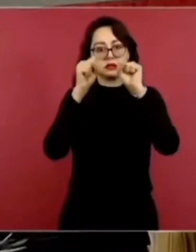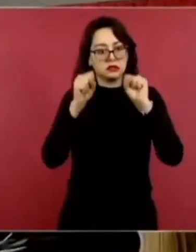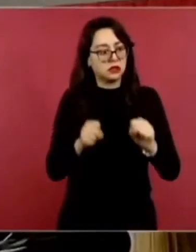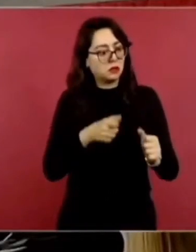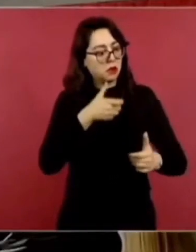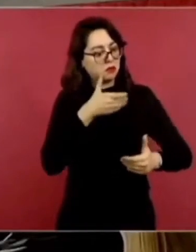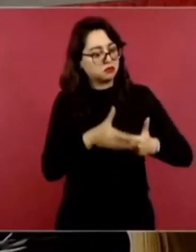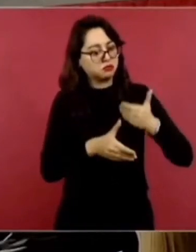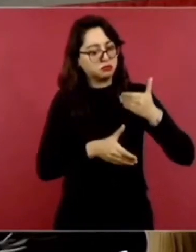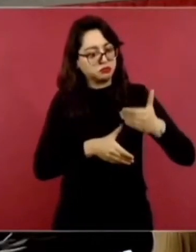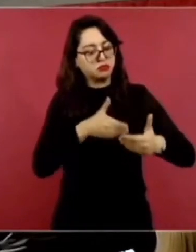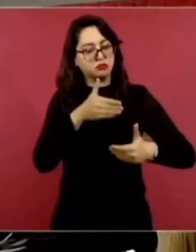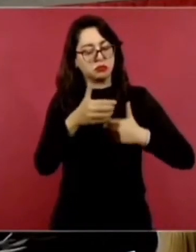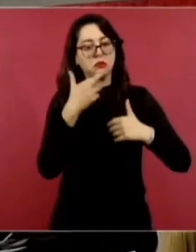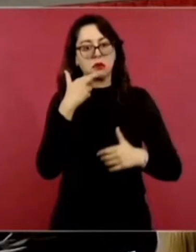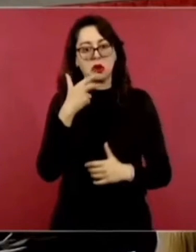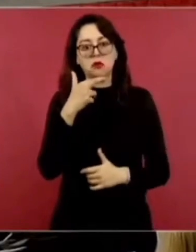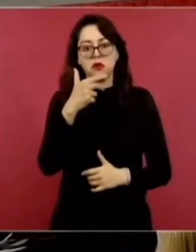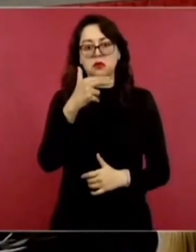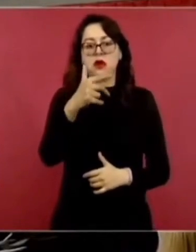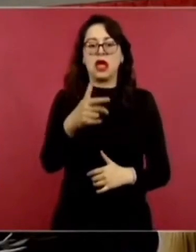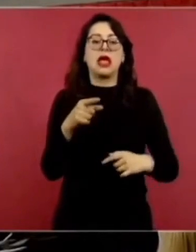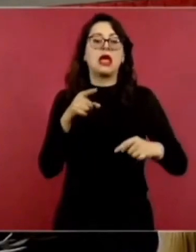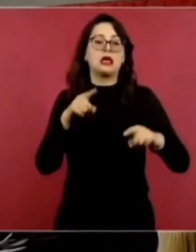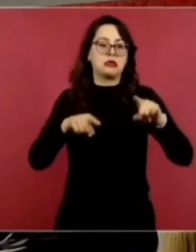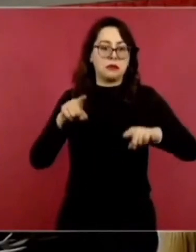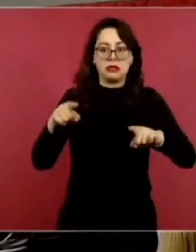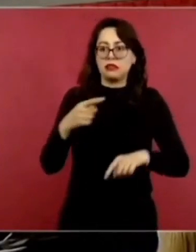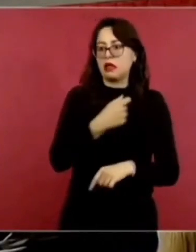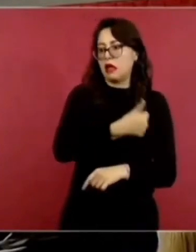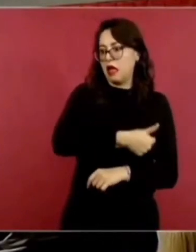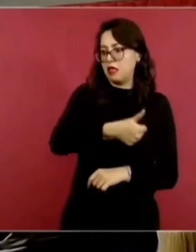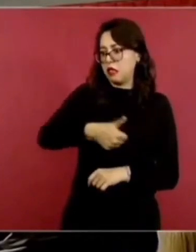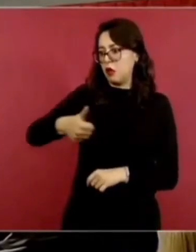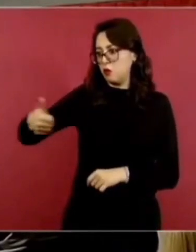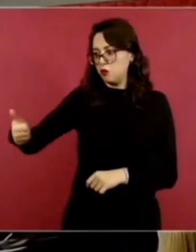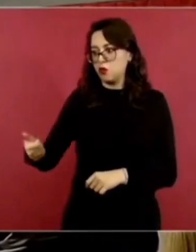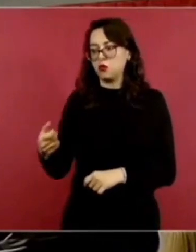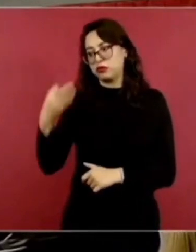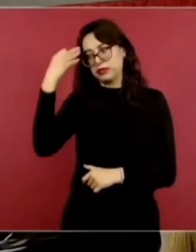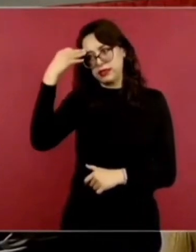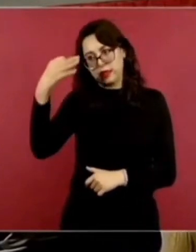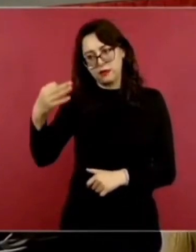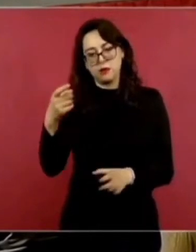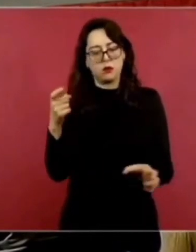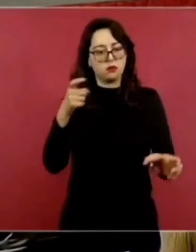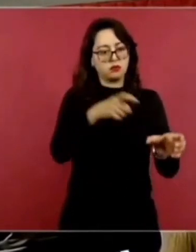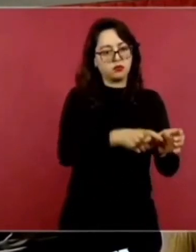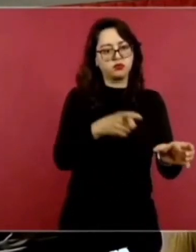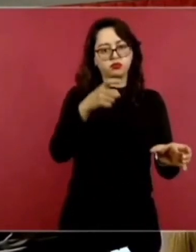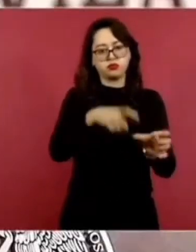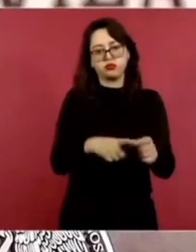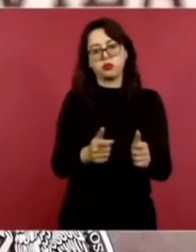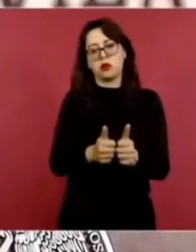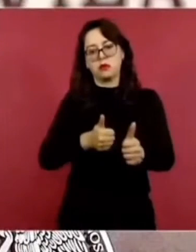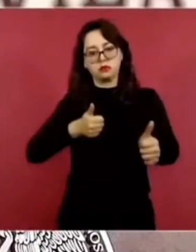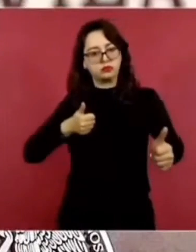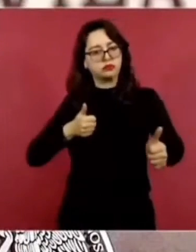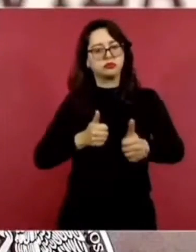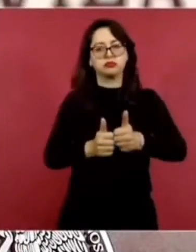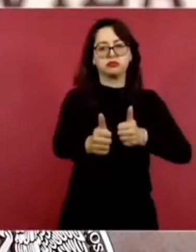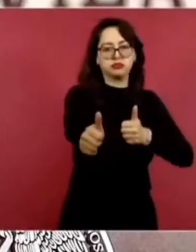tiempos en que fuimos sumándonos a esta política pública, la cual enfrenta dos grandes retos.